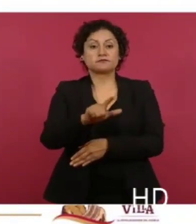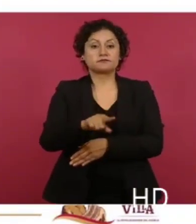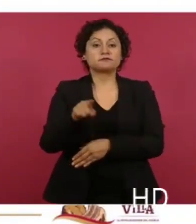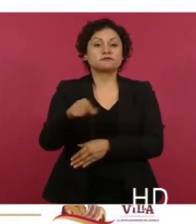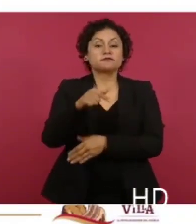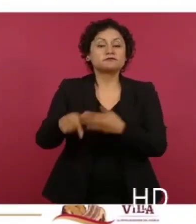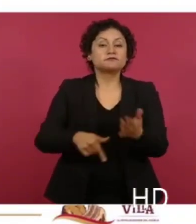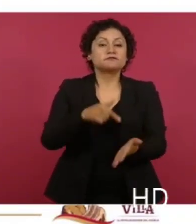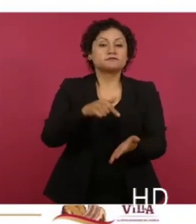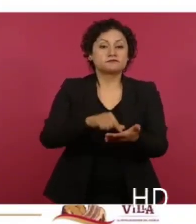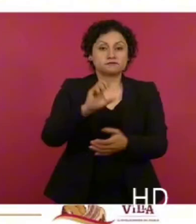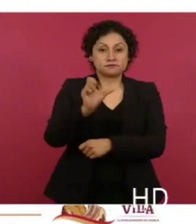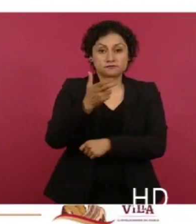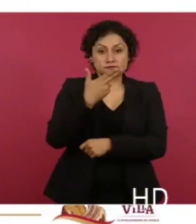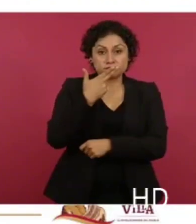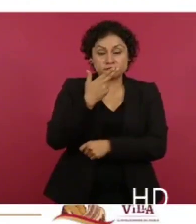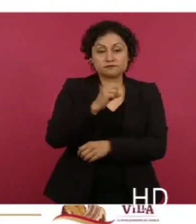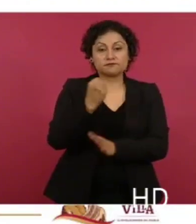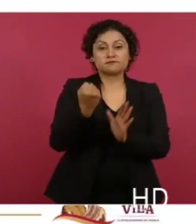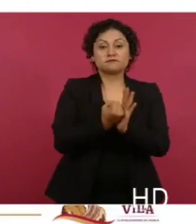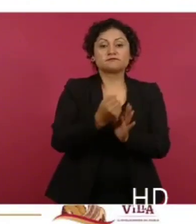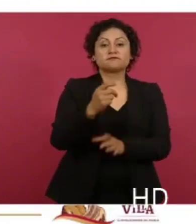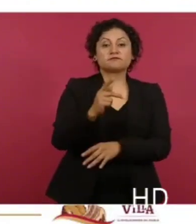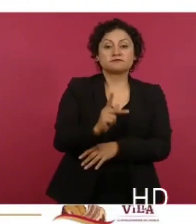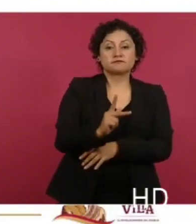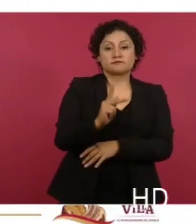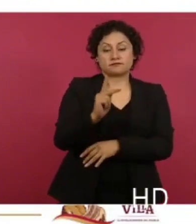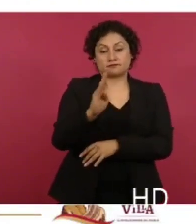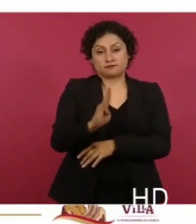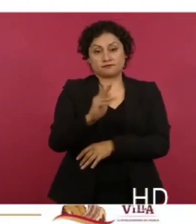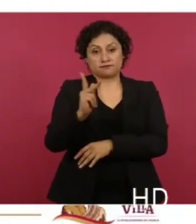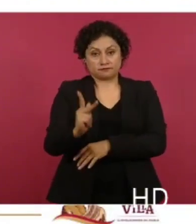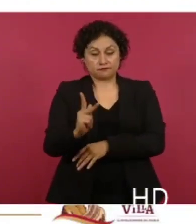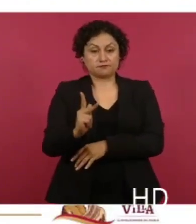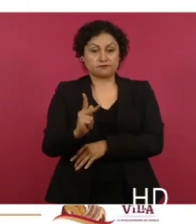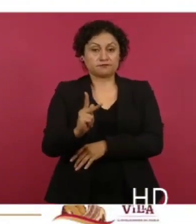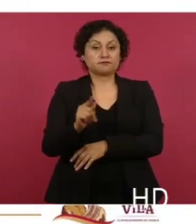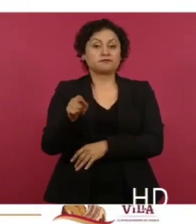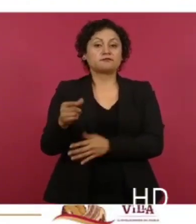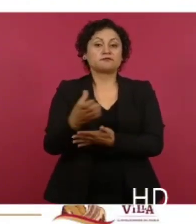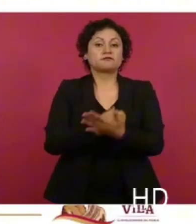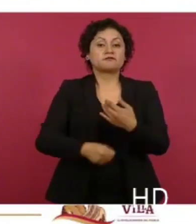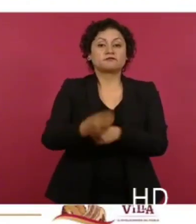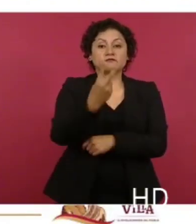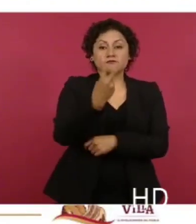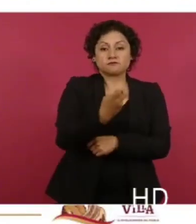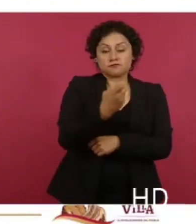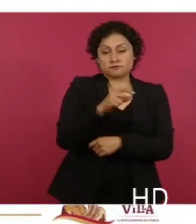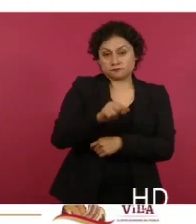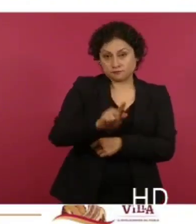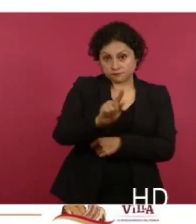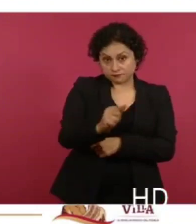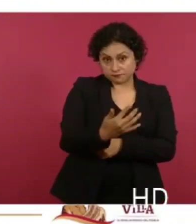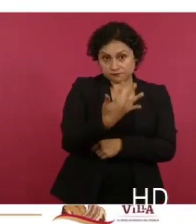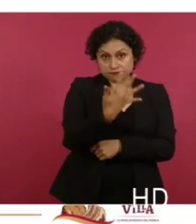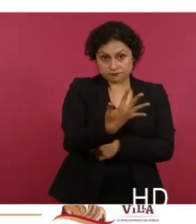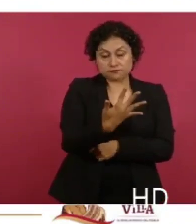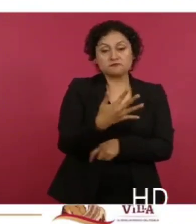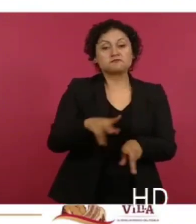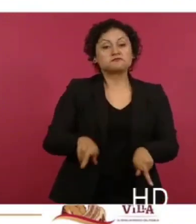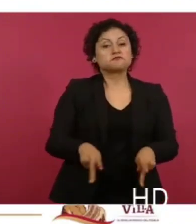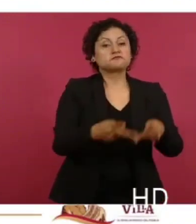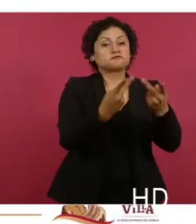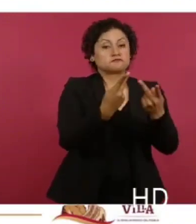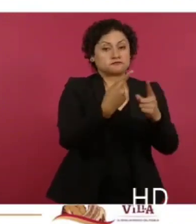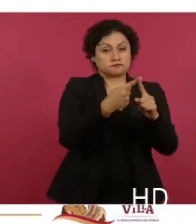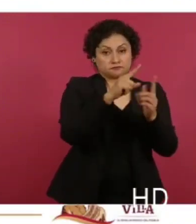Chihuahua, BP Servicio Express obtuvo un margen de ganancia de dos pesos con 75 centavos y ofreció el